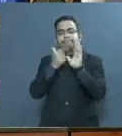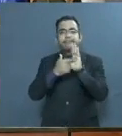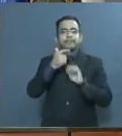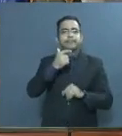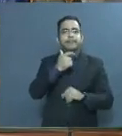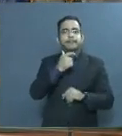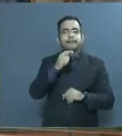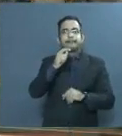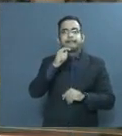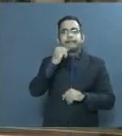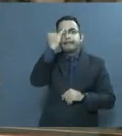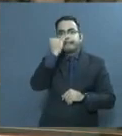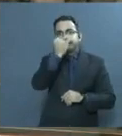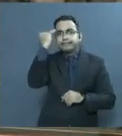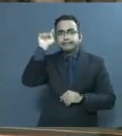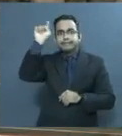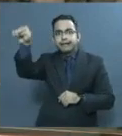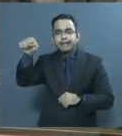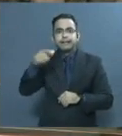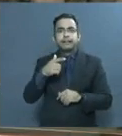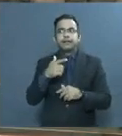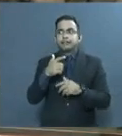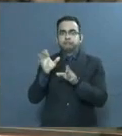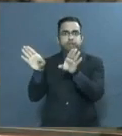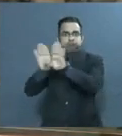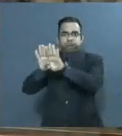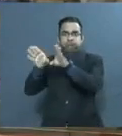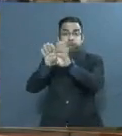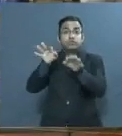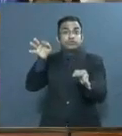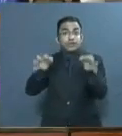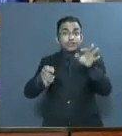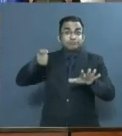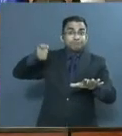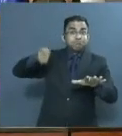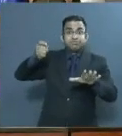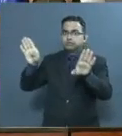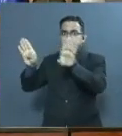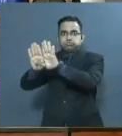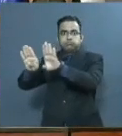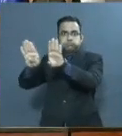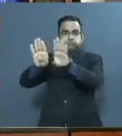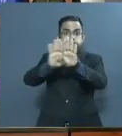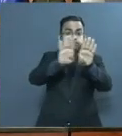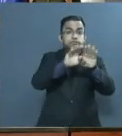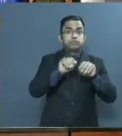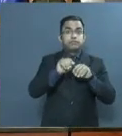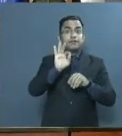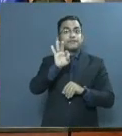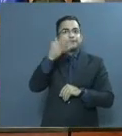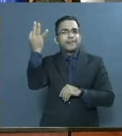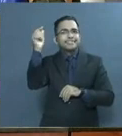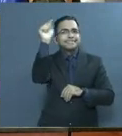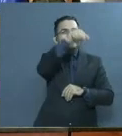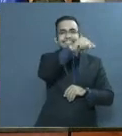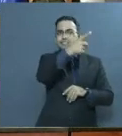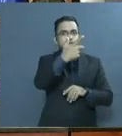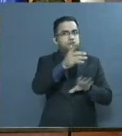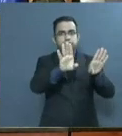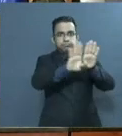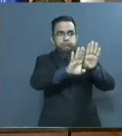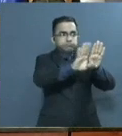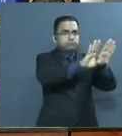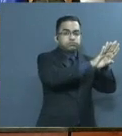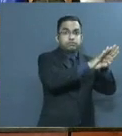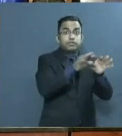Italia experimentó el cierre total de sus tribunales. La Corte de Casación Francesa suspendió los